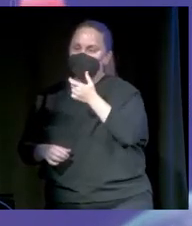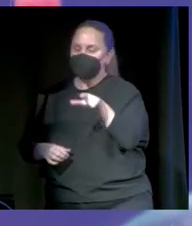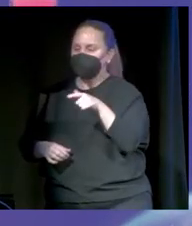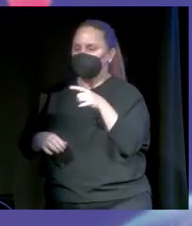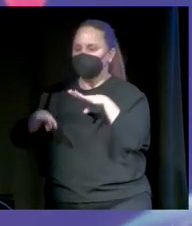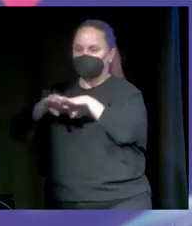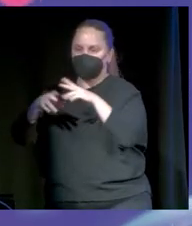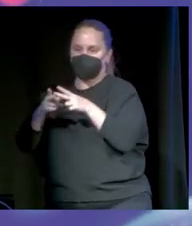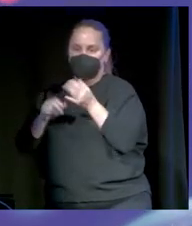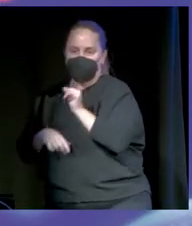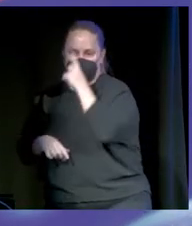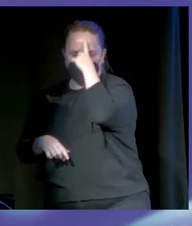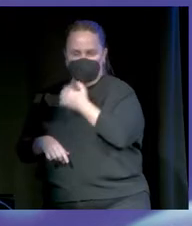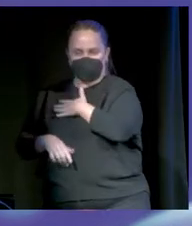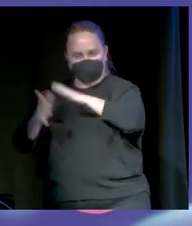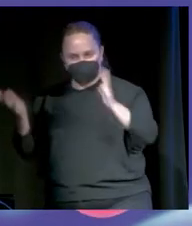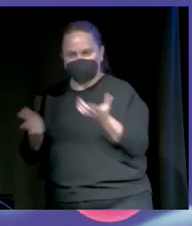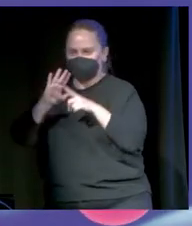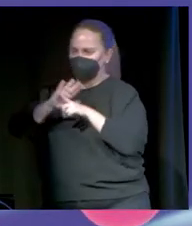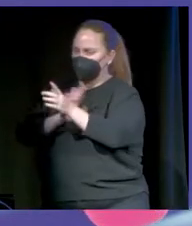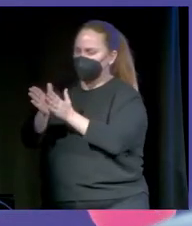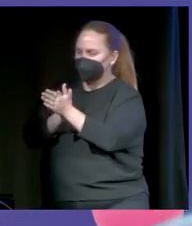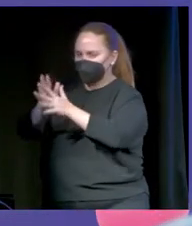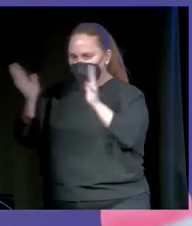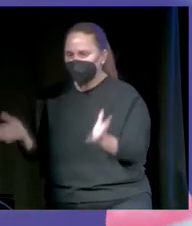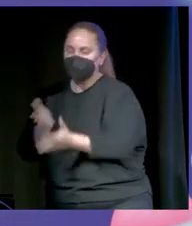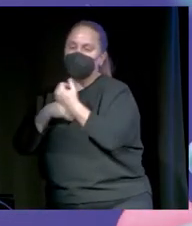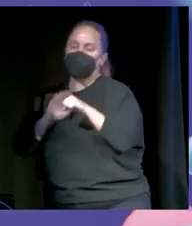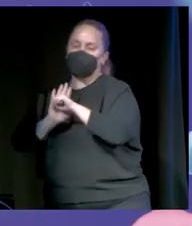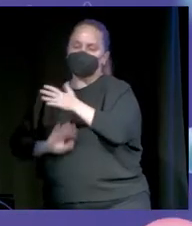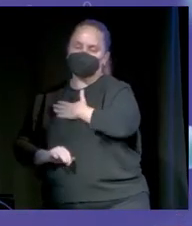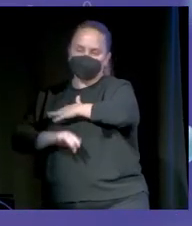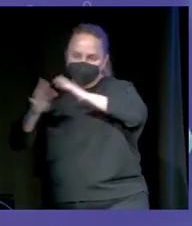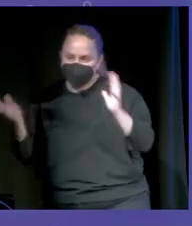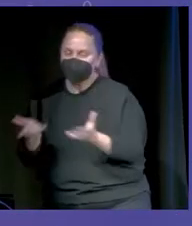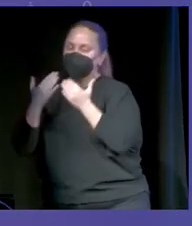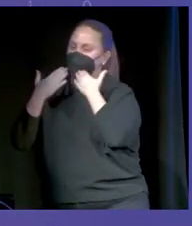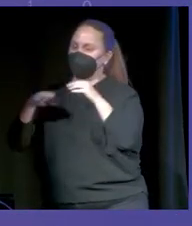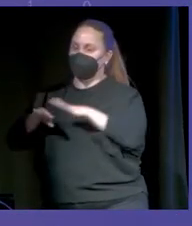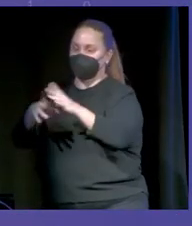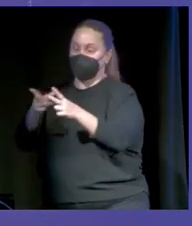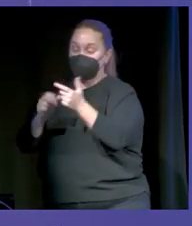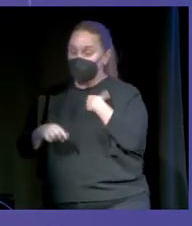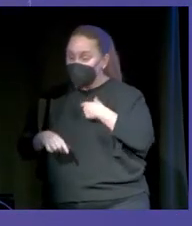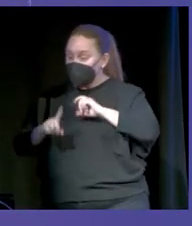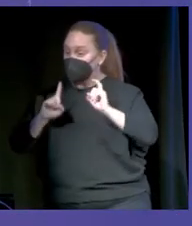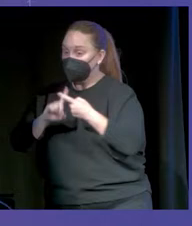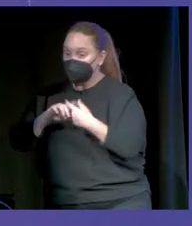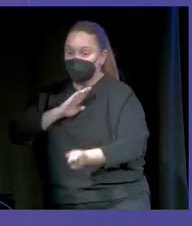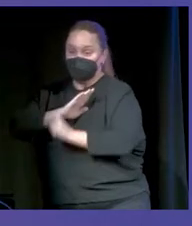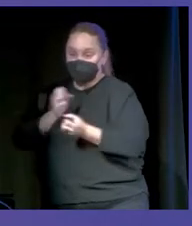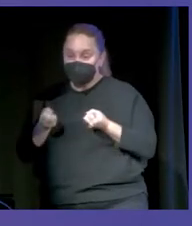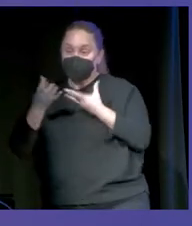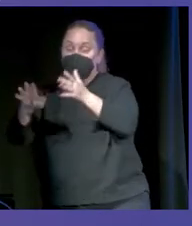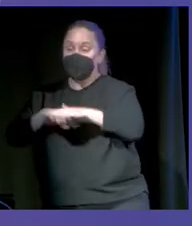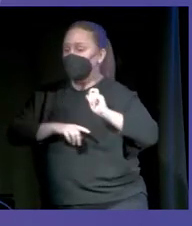que queréis potenciar. Queréis empezar una cuenta. Queréis potenciar una marca a través de redes sociales. Yo no tengo la receta del éxito, ni mucho menos.